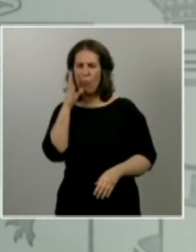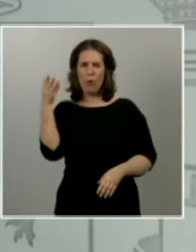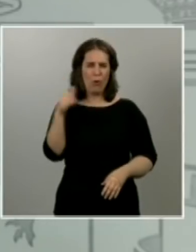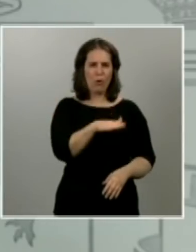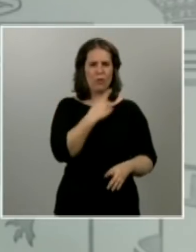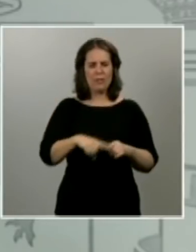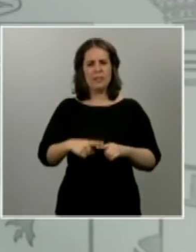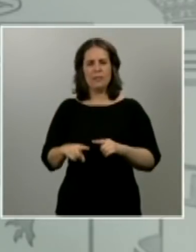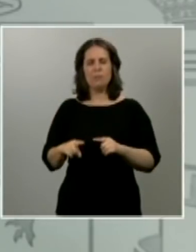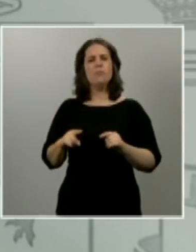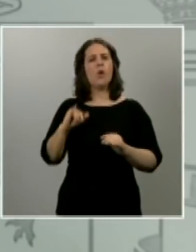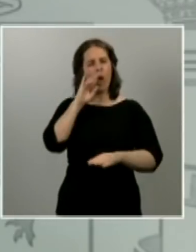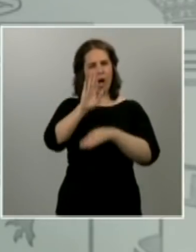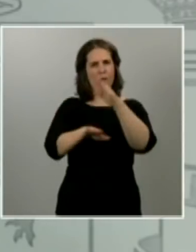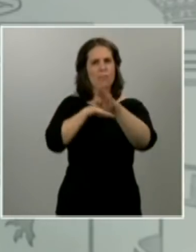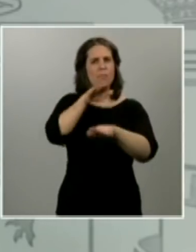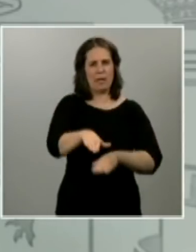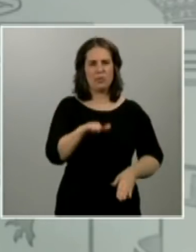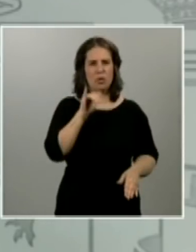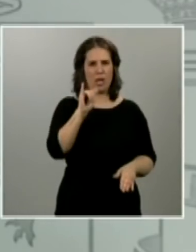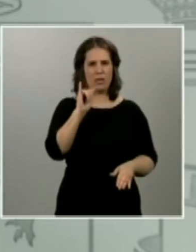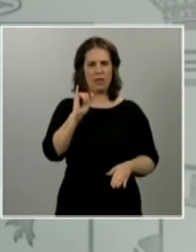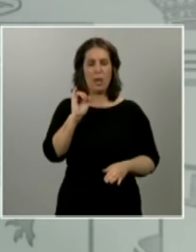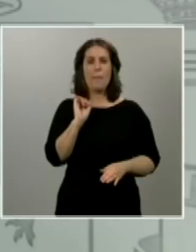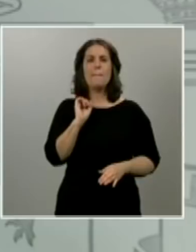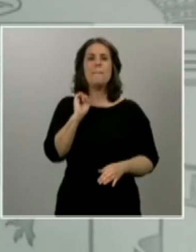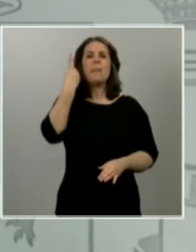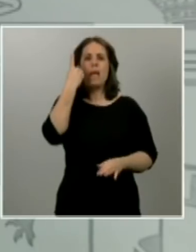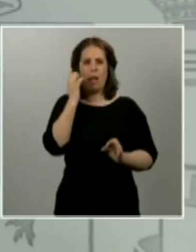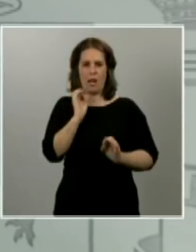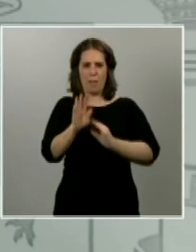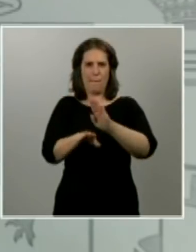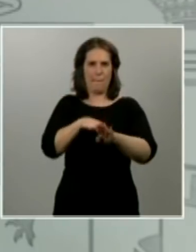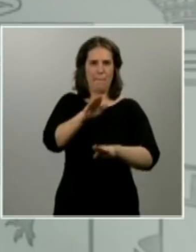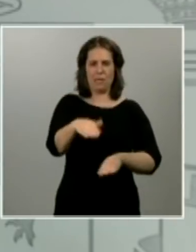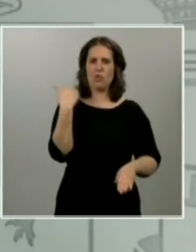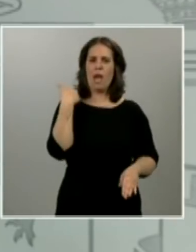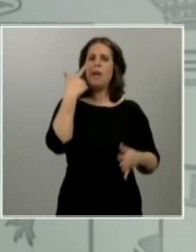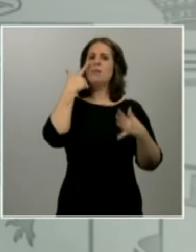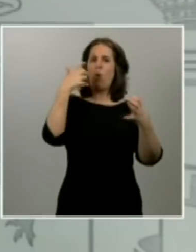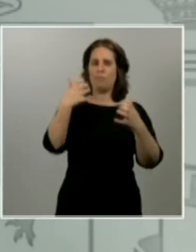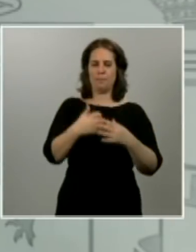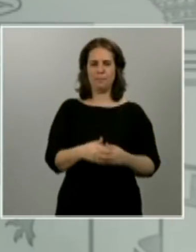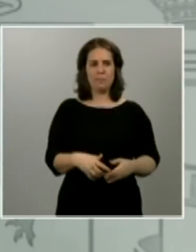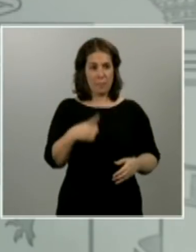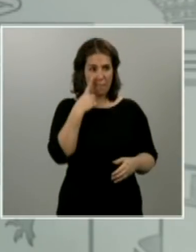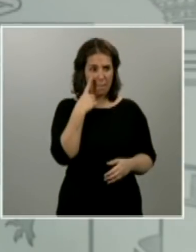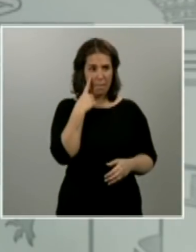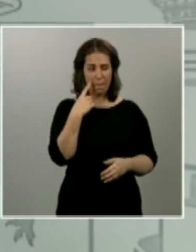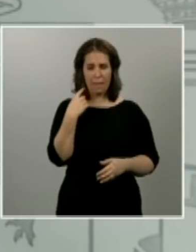subrayarlo y reconocerlo, un primer avance. Mirad, comparecí para anunciar la urgencia,